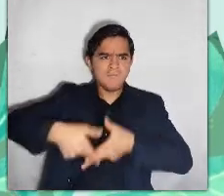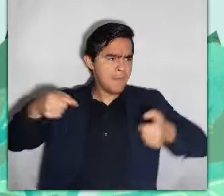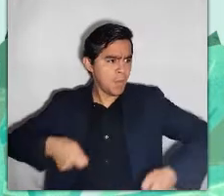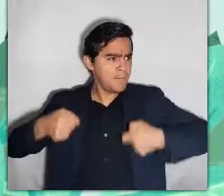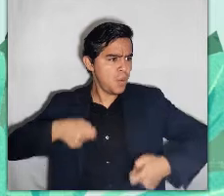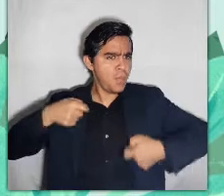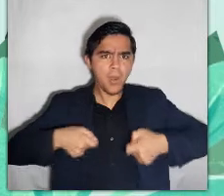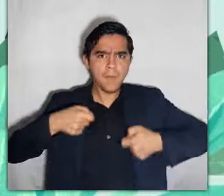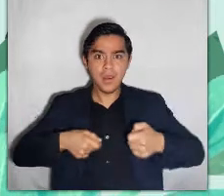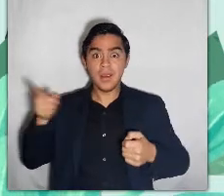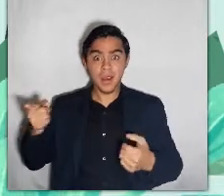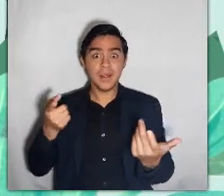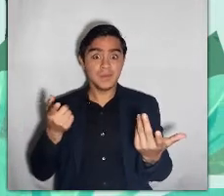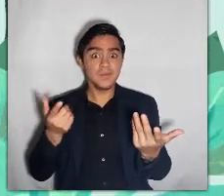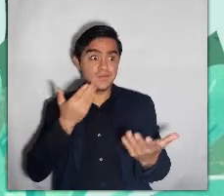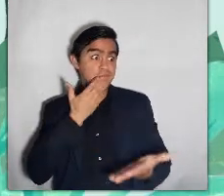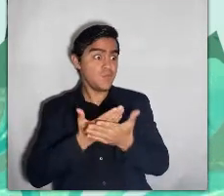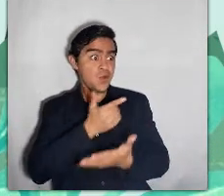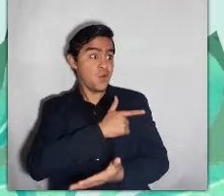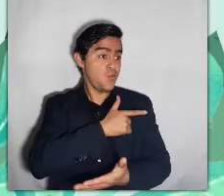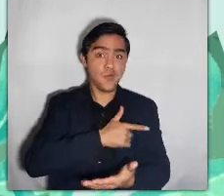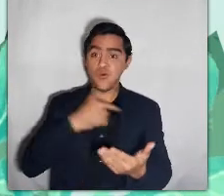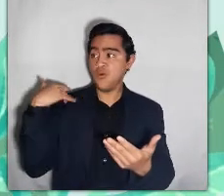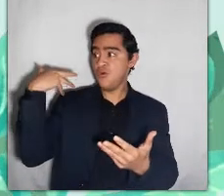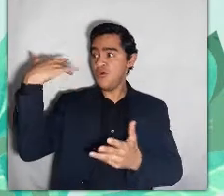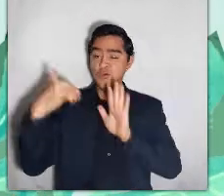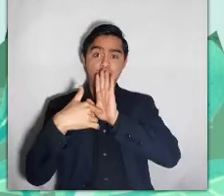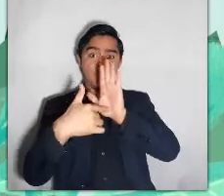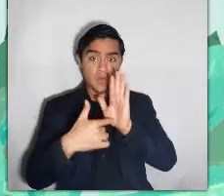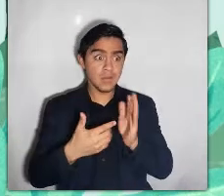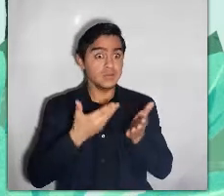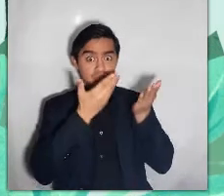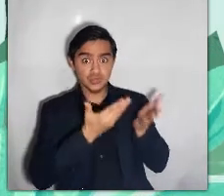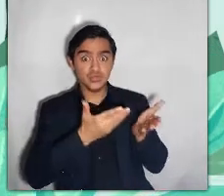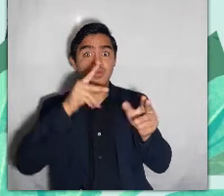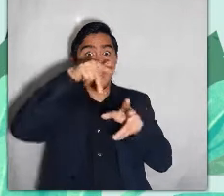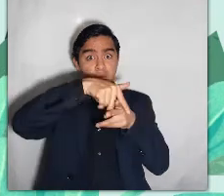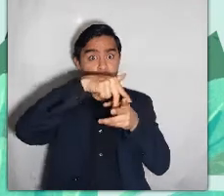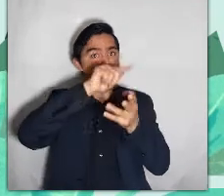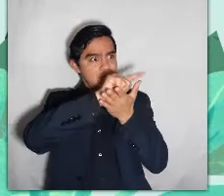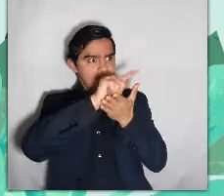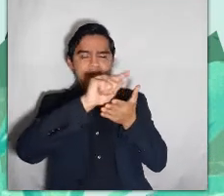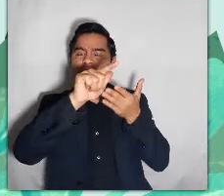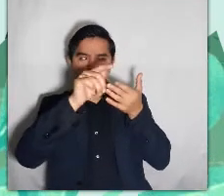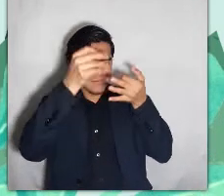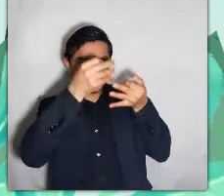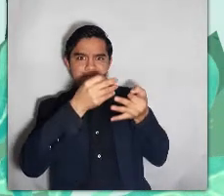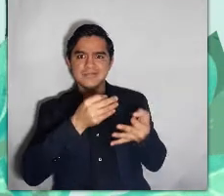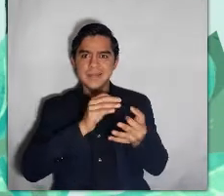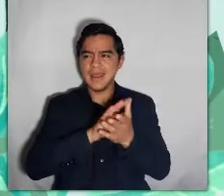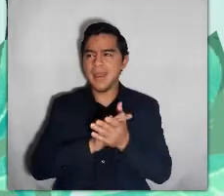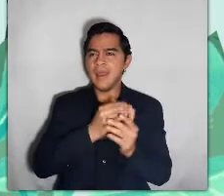y le encantaba presumir de su buen gusto y de sus buenas maneras mientras montaba en sus también limpios e